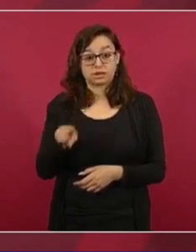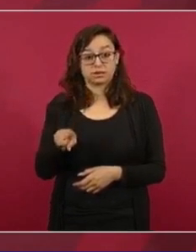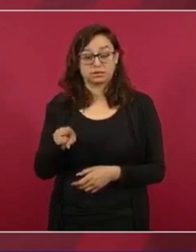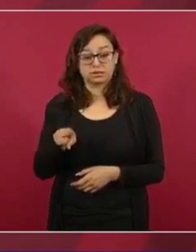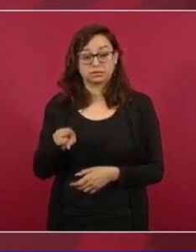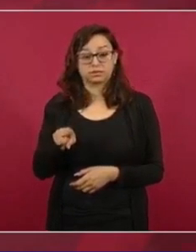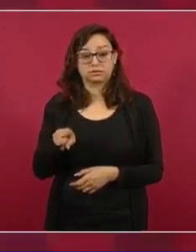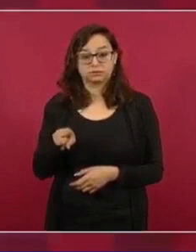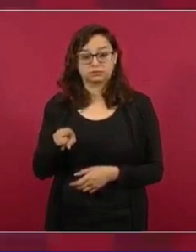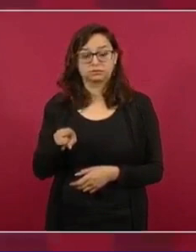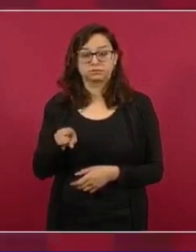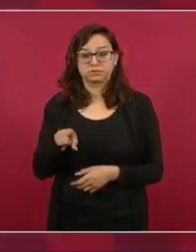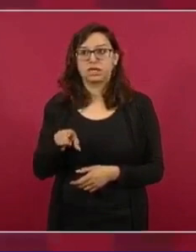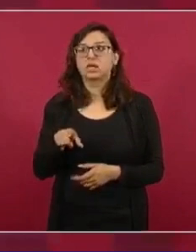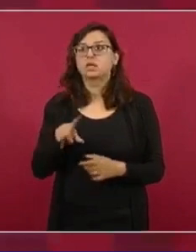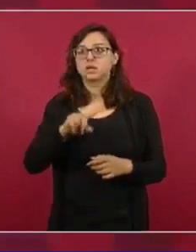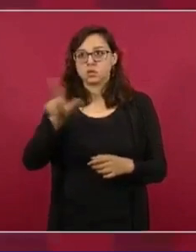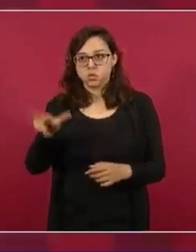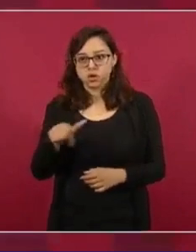y al Senado.